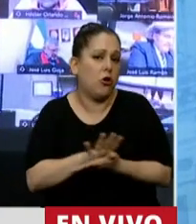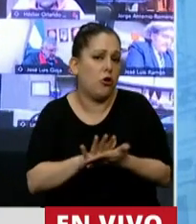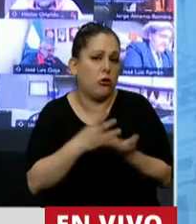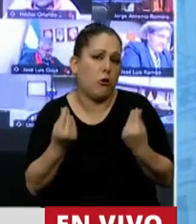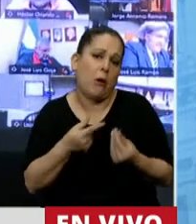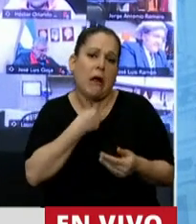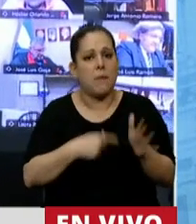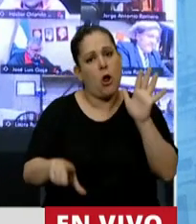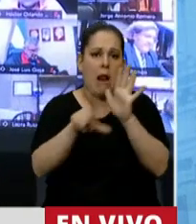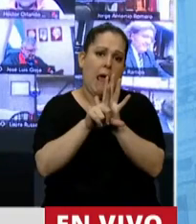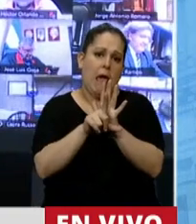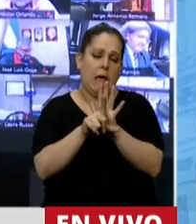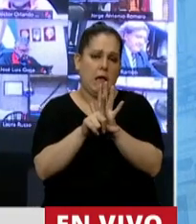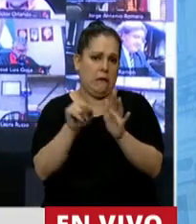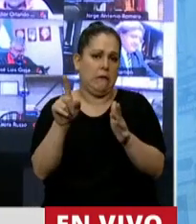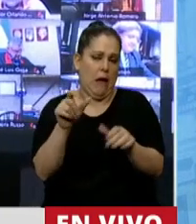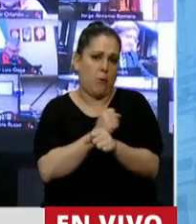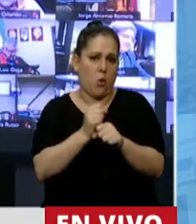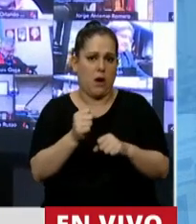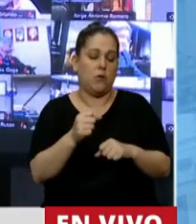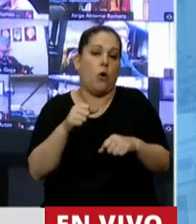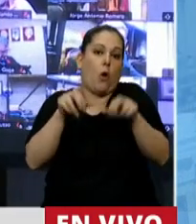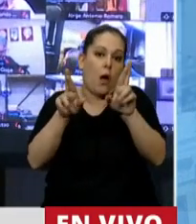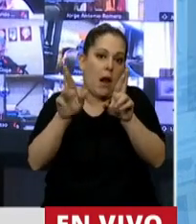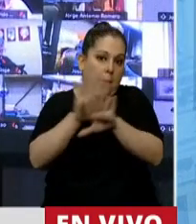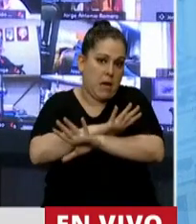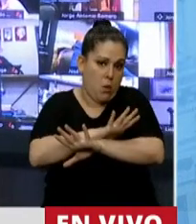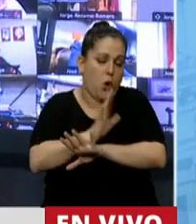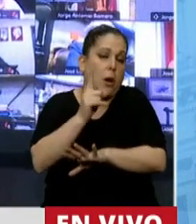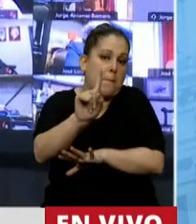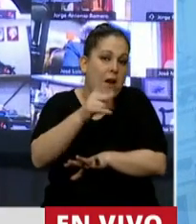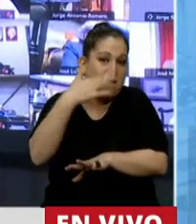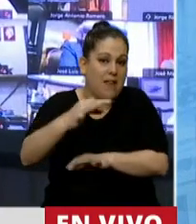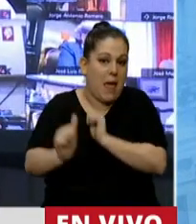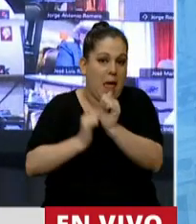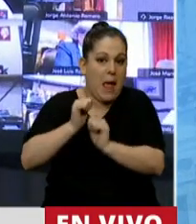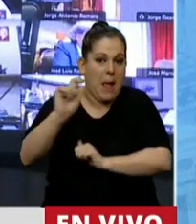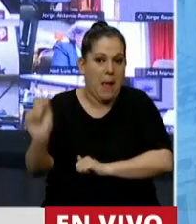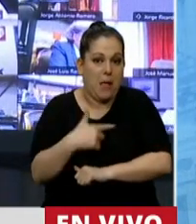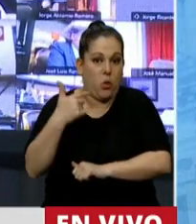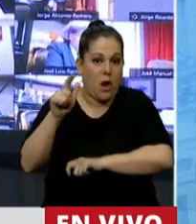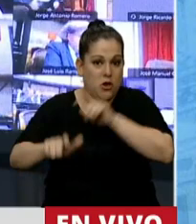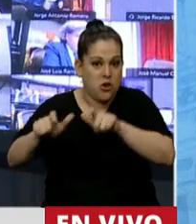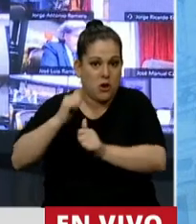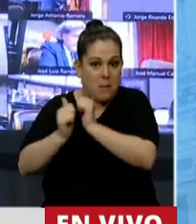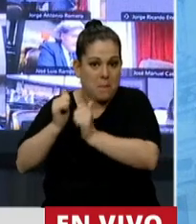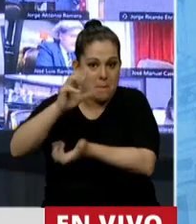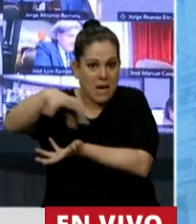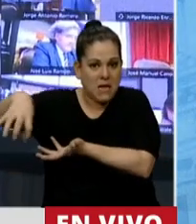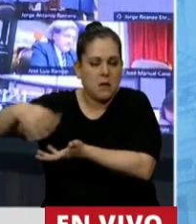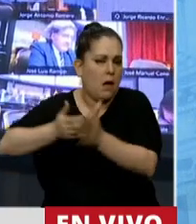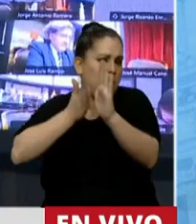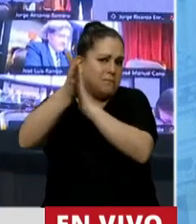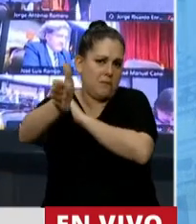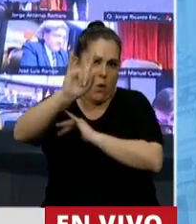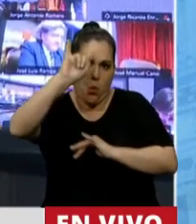derogar la ley de la gravedad. Tengo una mala noticia, ojalá me equivoque. Los empresarios se van a ir a Uruguay, se están yendo, se van